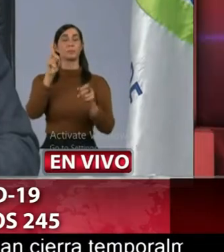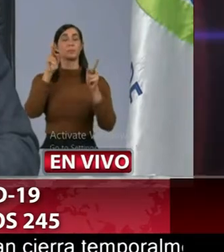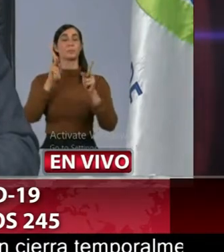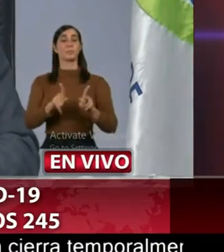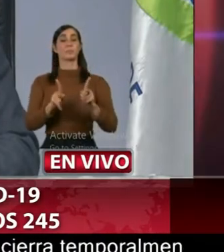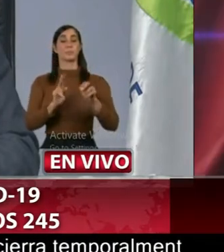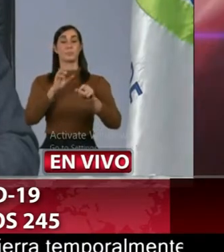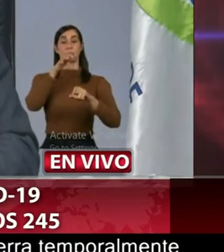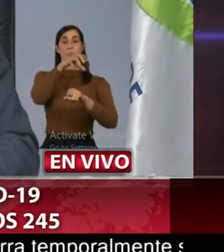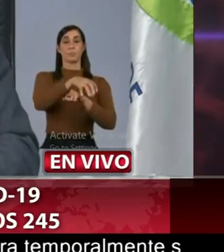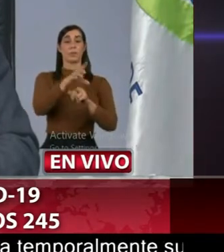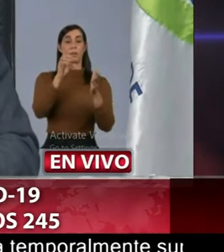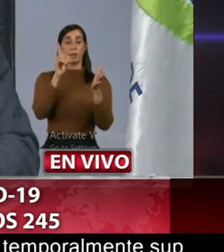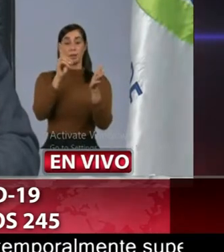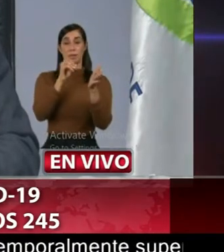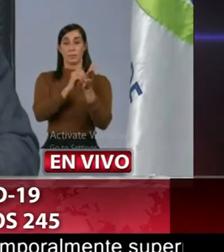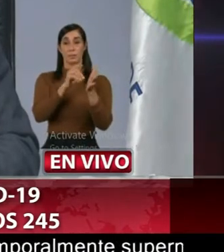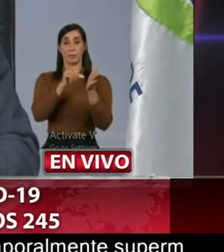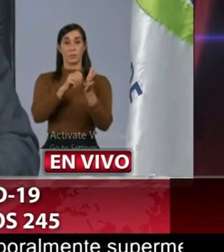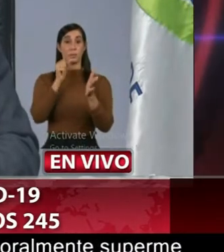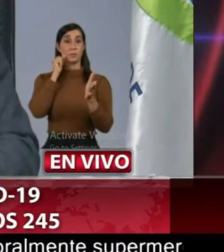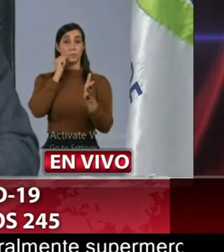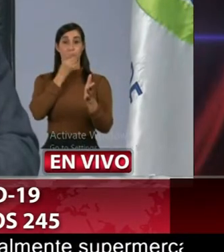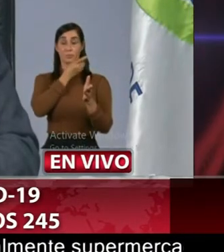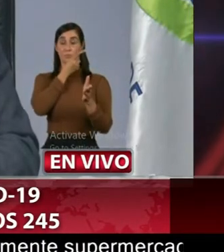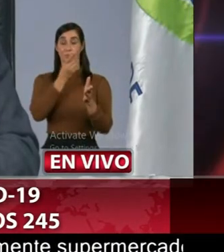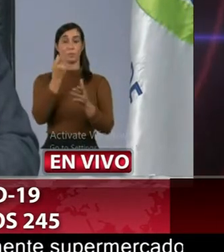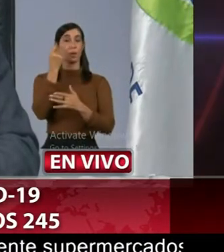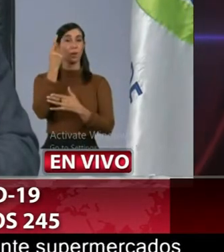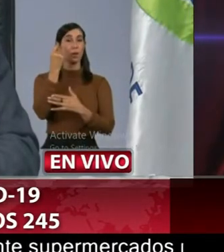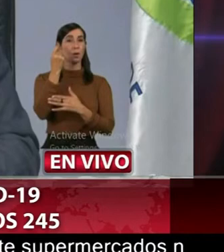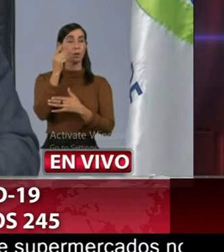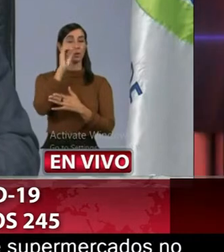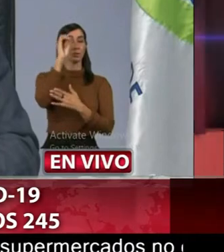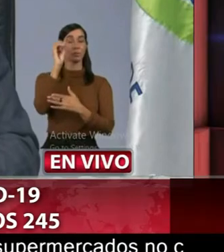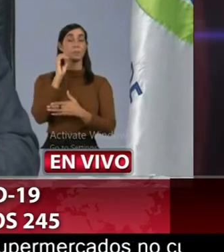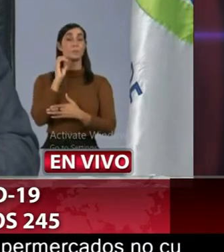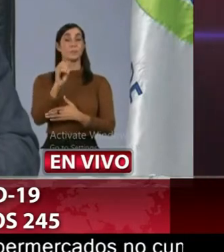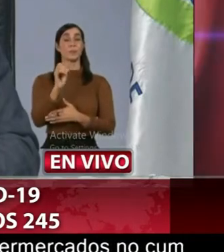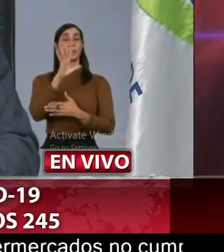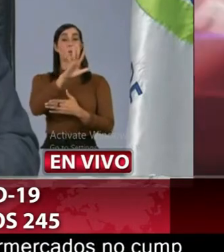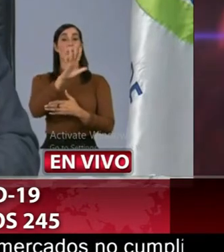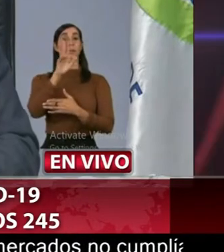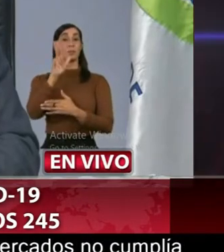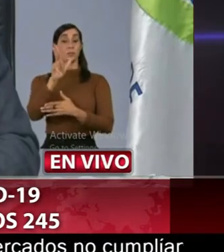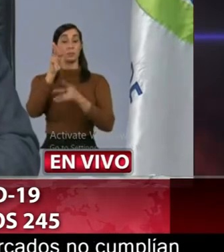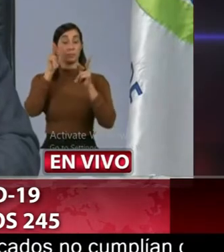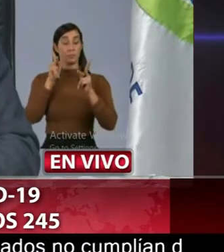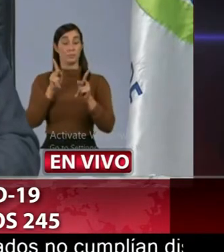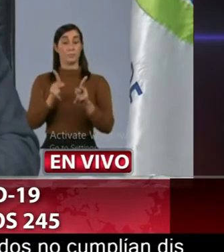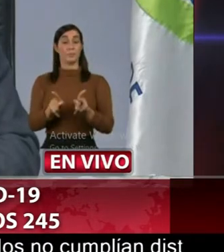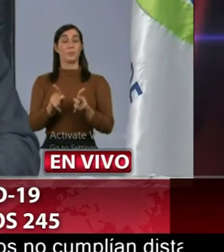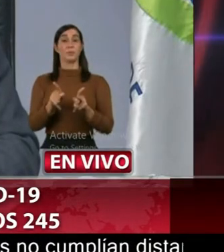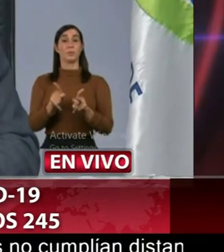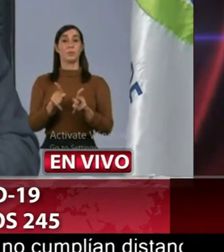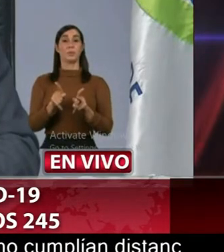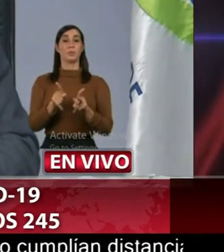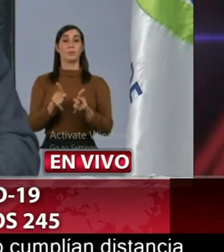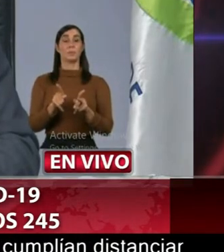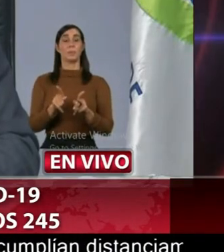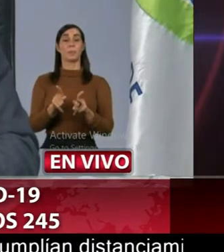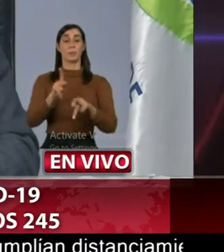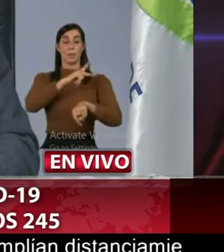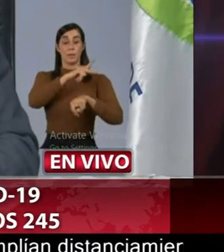corresponden al Distrito Nacional 11% 53 personas a